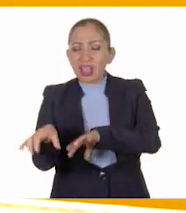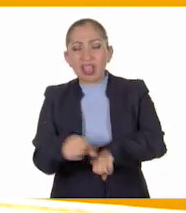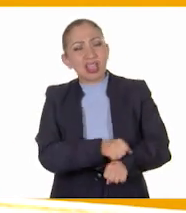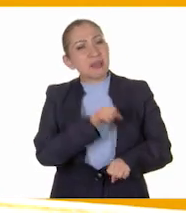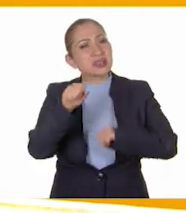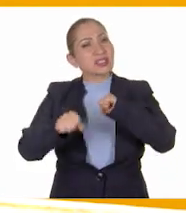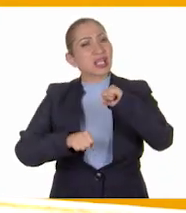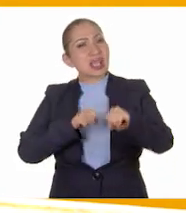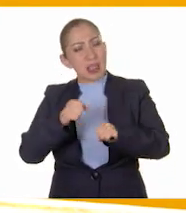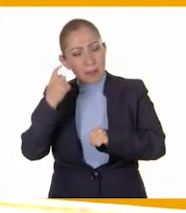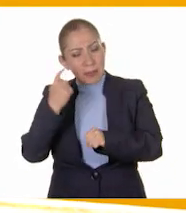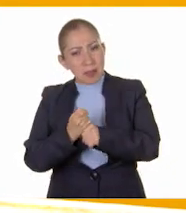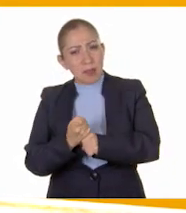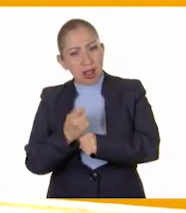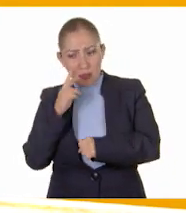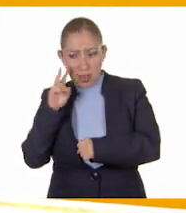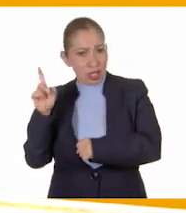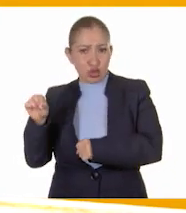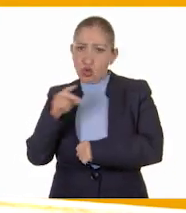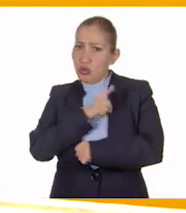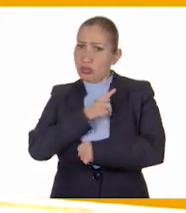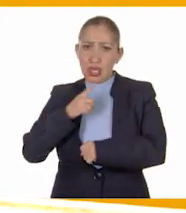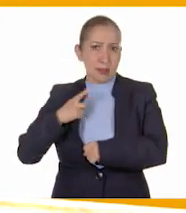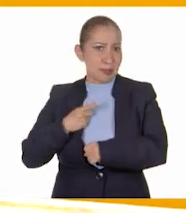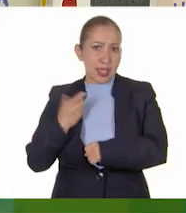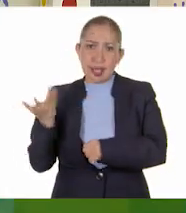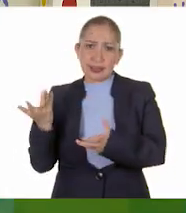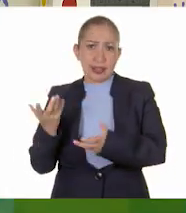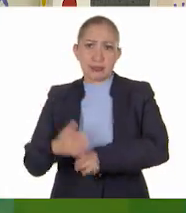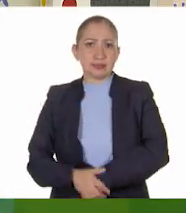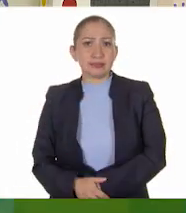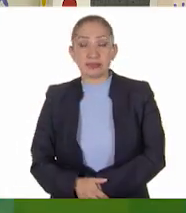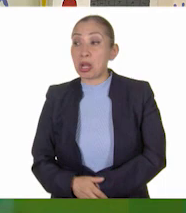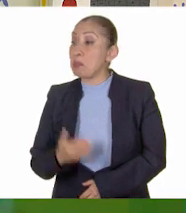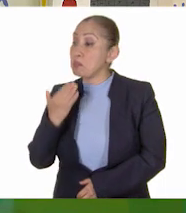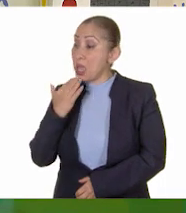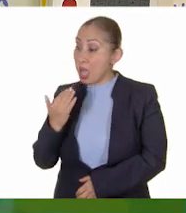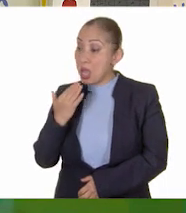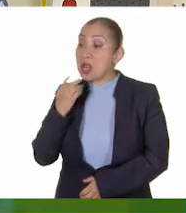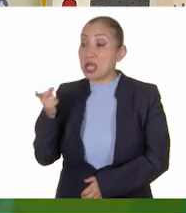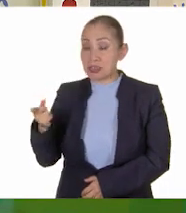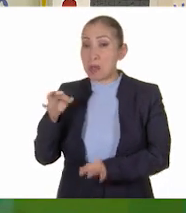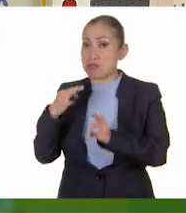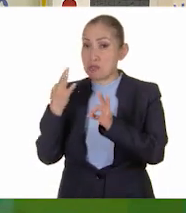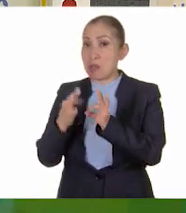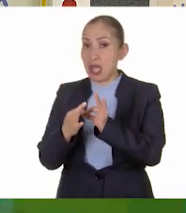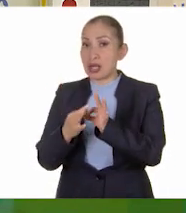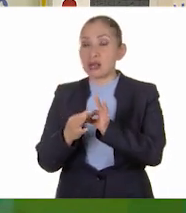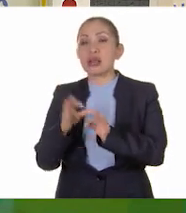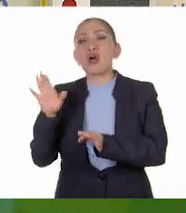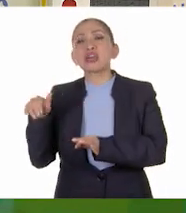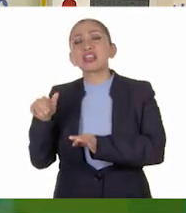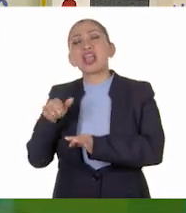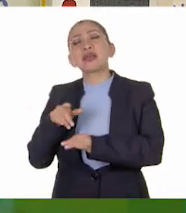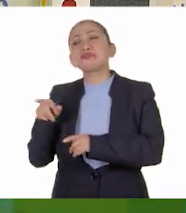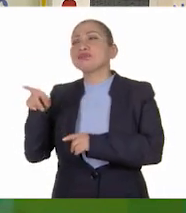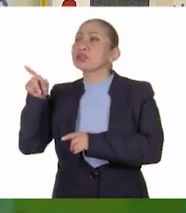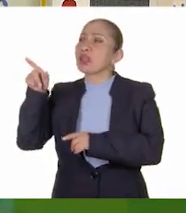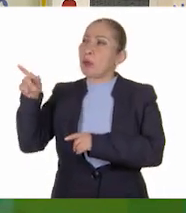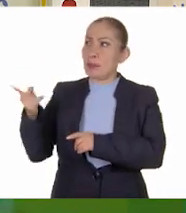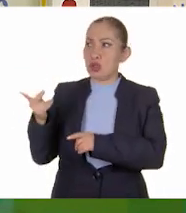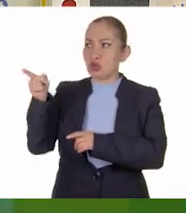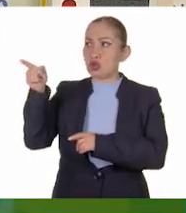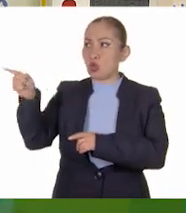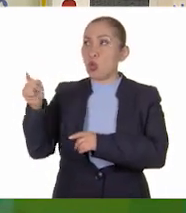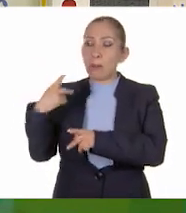lo hizo y le haría ver que eso no fue correcto. Muy bien, Panchito. Es una forma asertiva. Eric, le